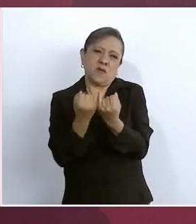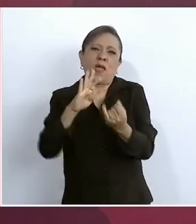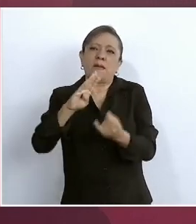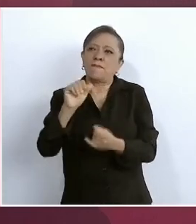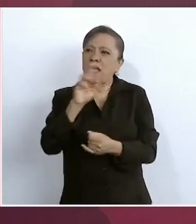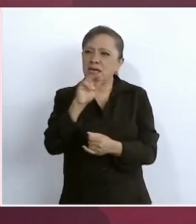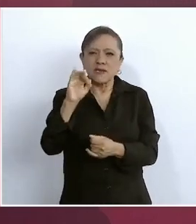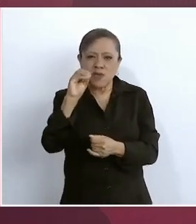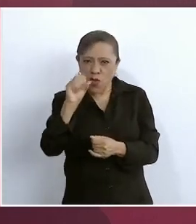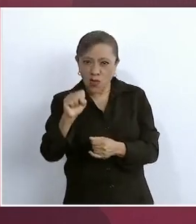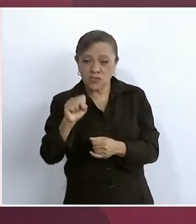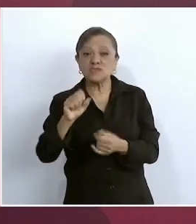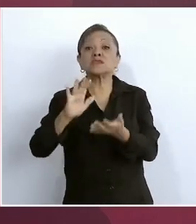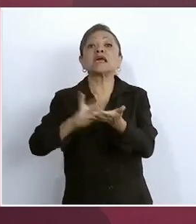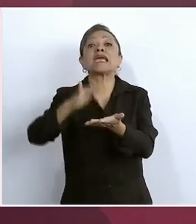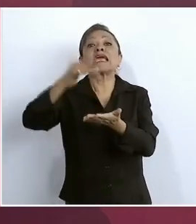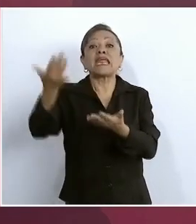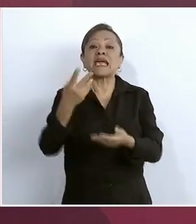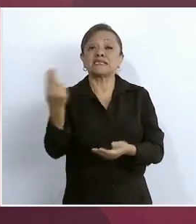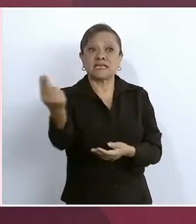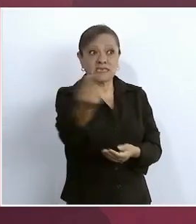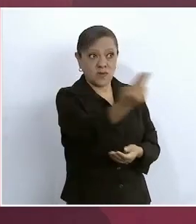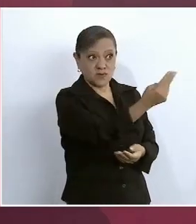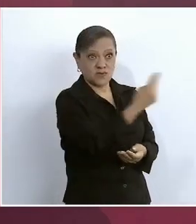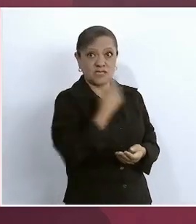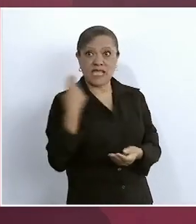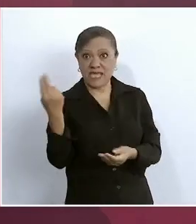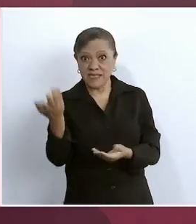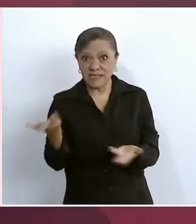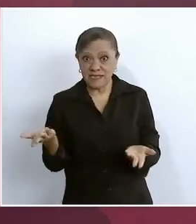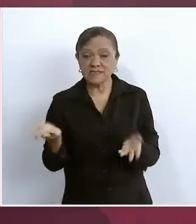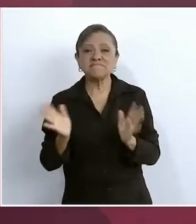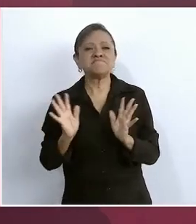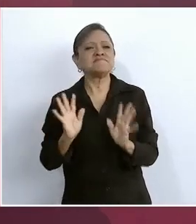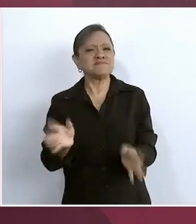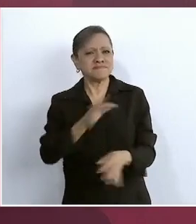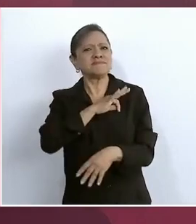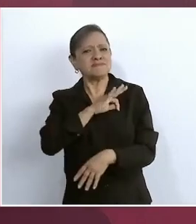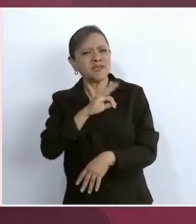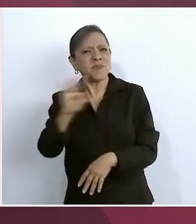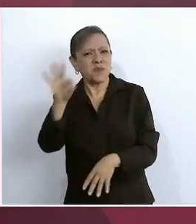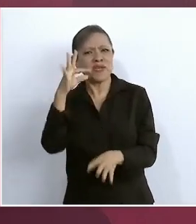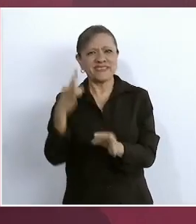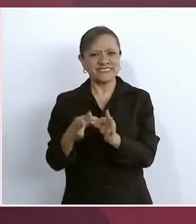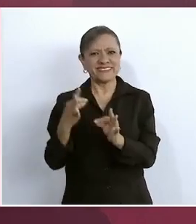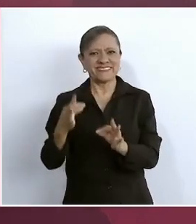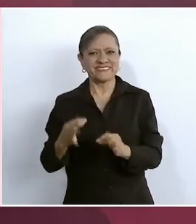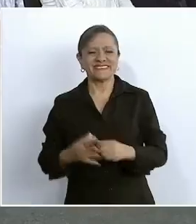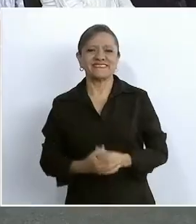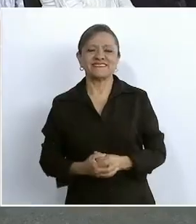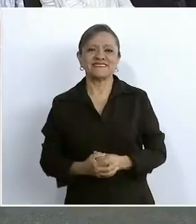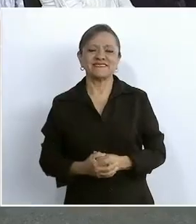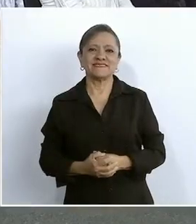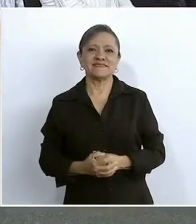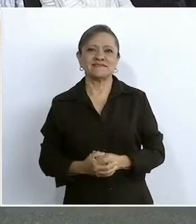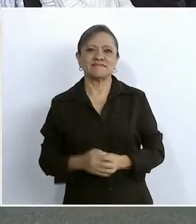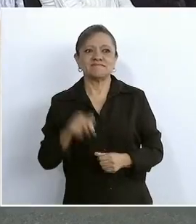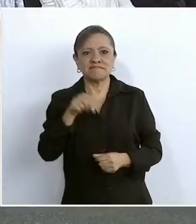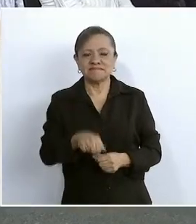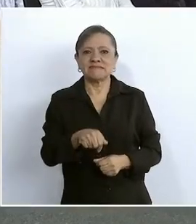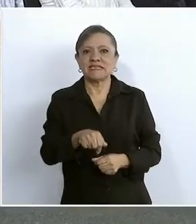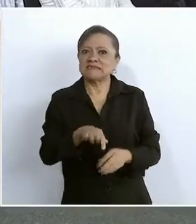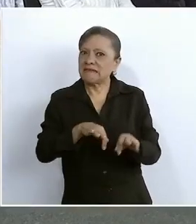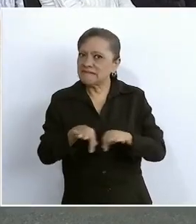porque gracias a ustedes se pudo terminar esta obra.